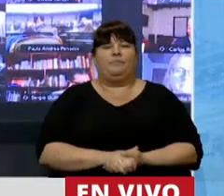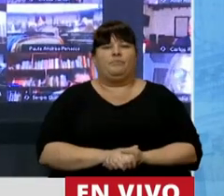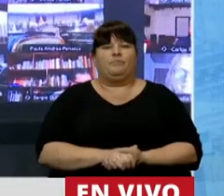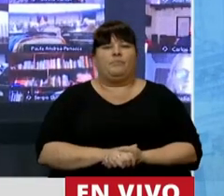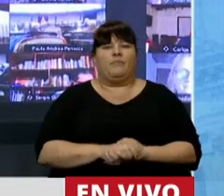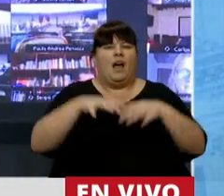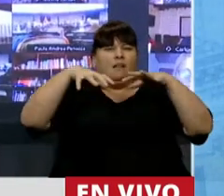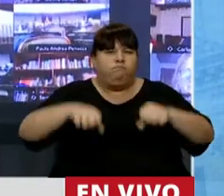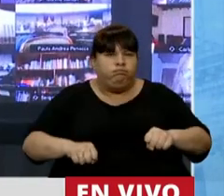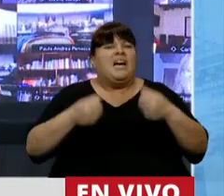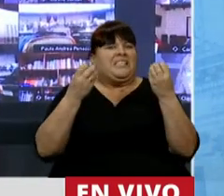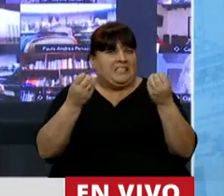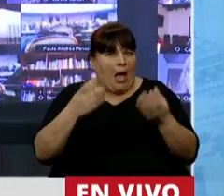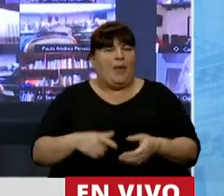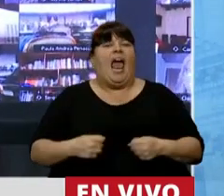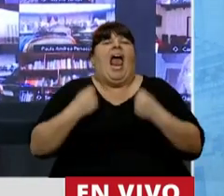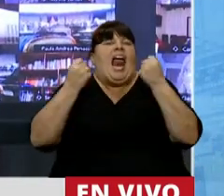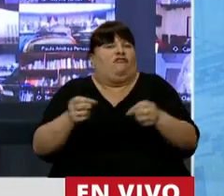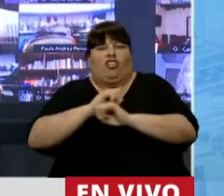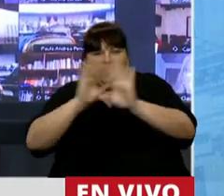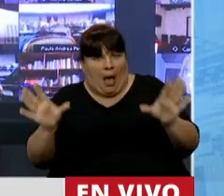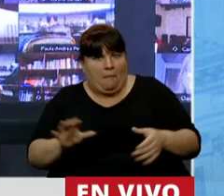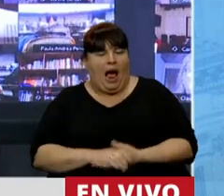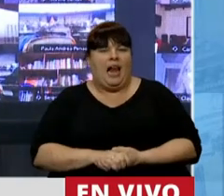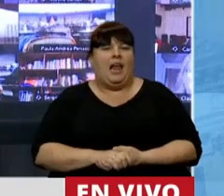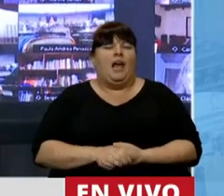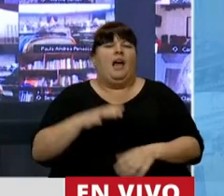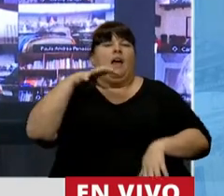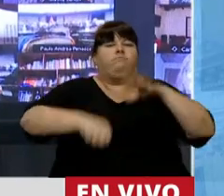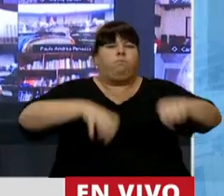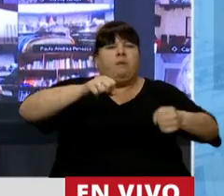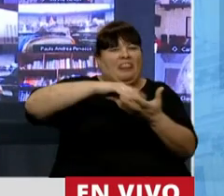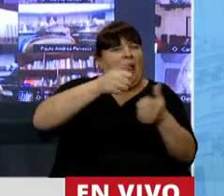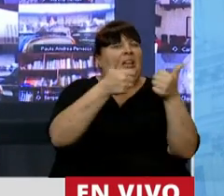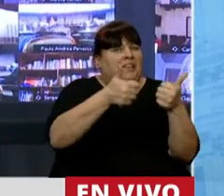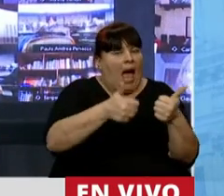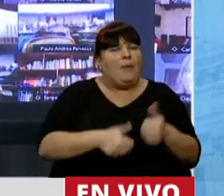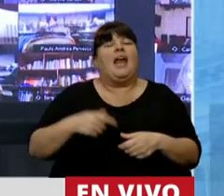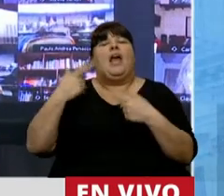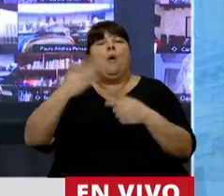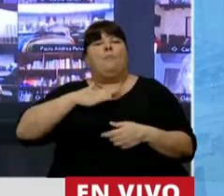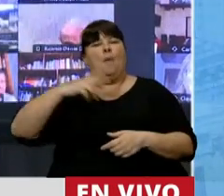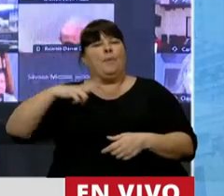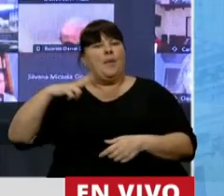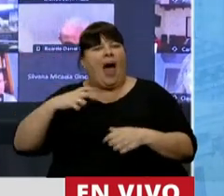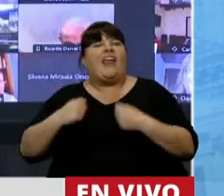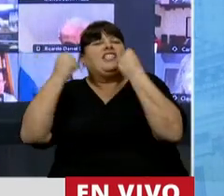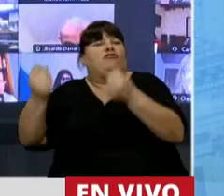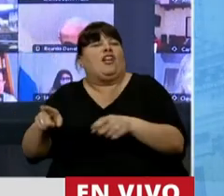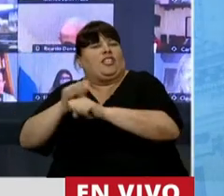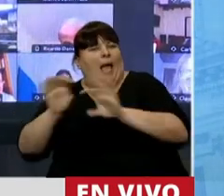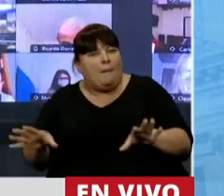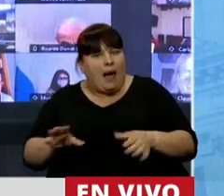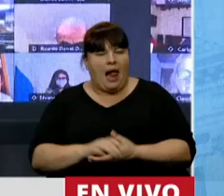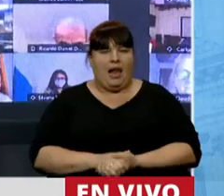Las usurpaciones están bien. El mérito está mal. Las ocupaciones de tierra están bien. La propiedad privada y el esfuerzo están